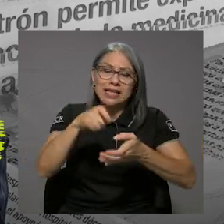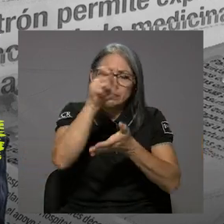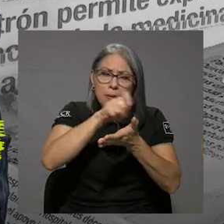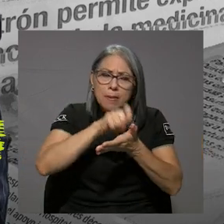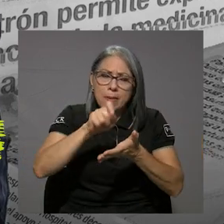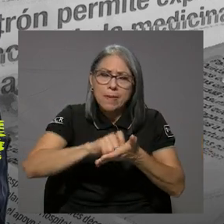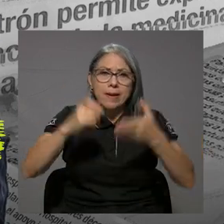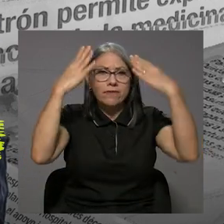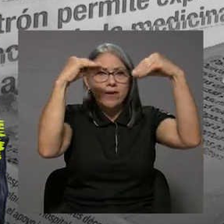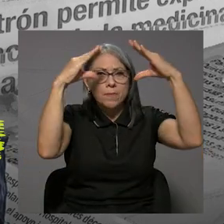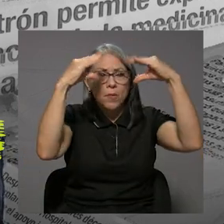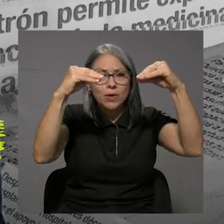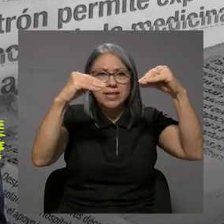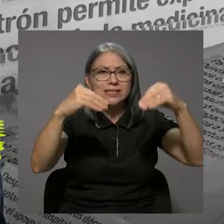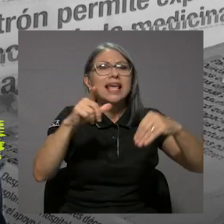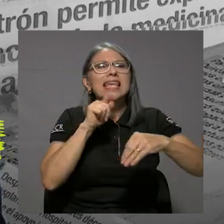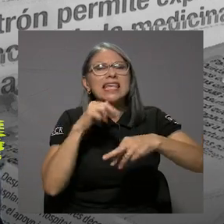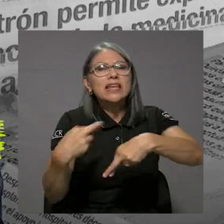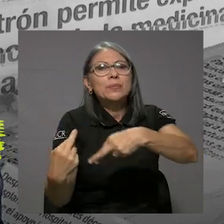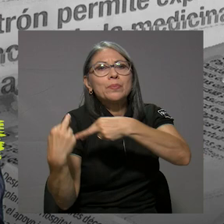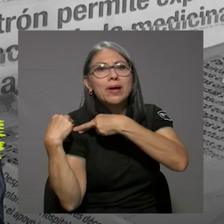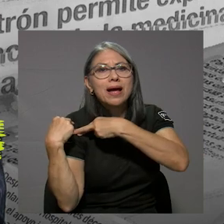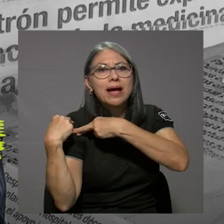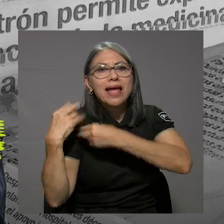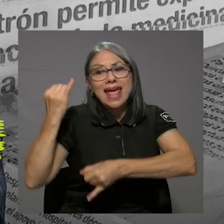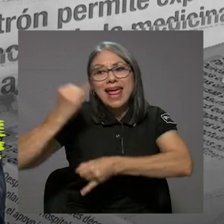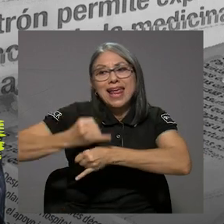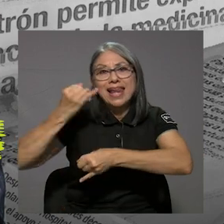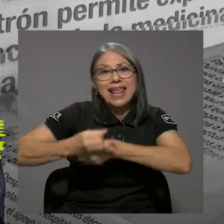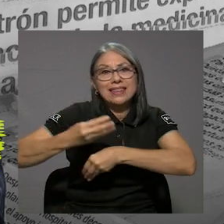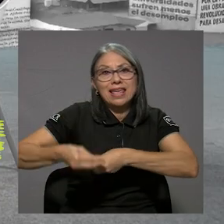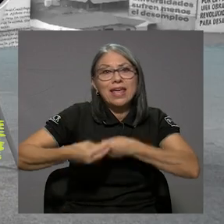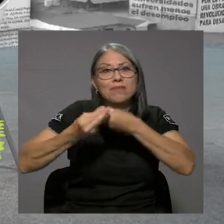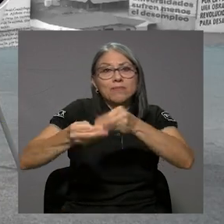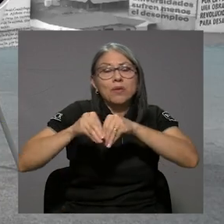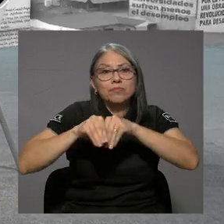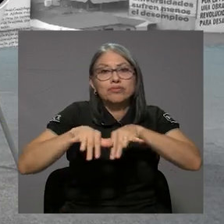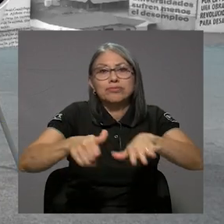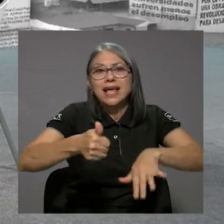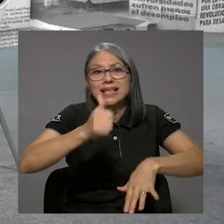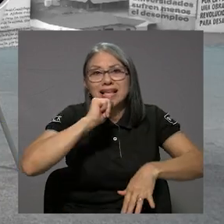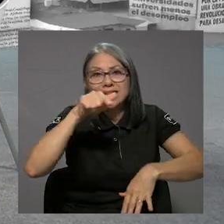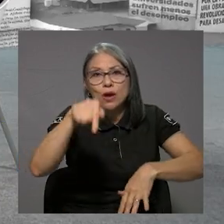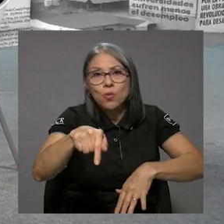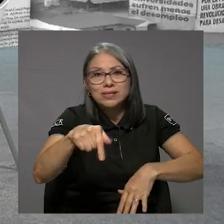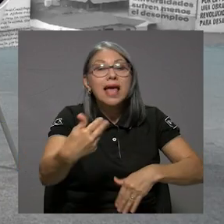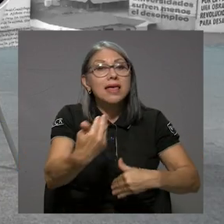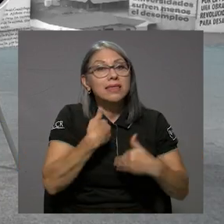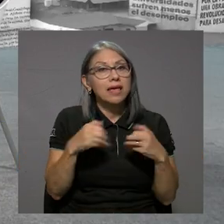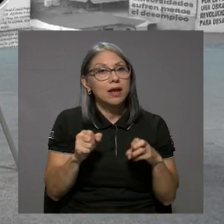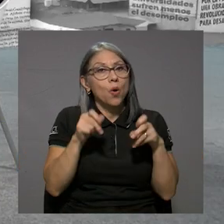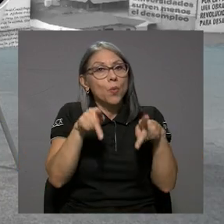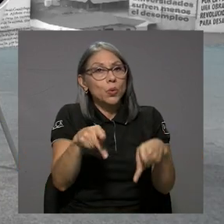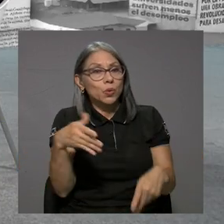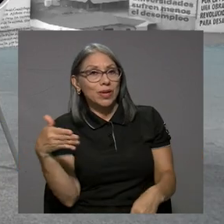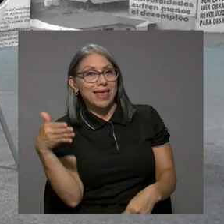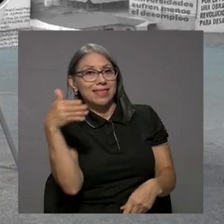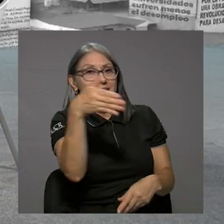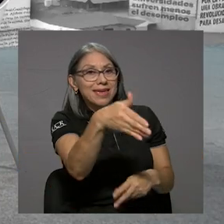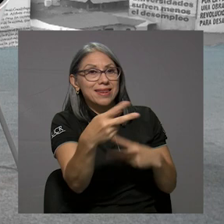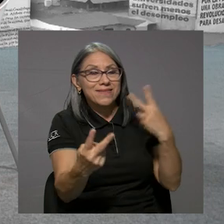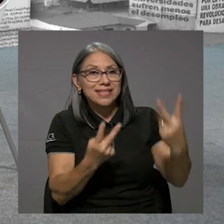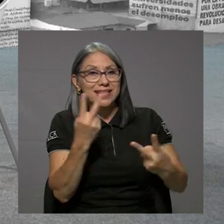El responsable es el propio ente generador de estas aguas. Tienen oportunidad de ir y visitar...